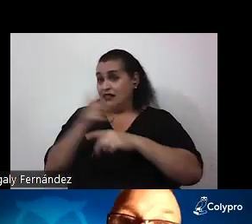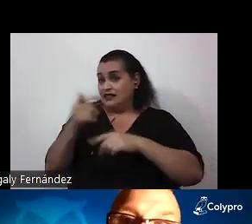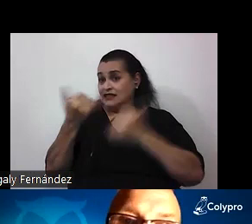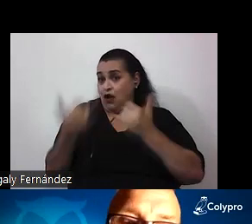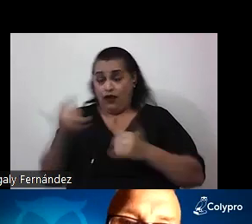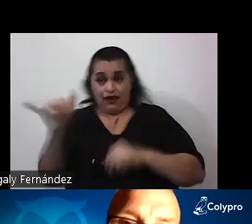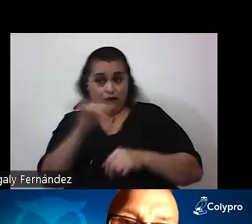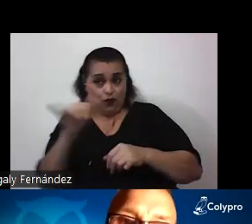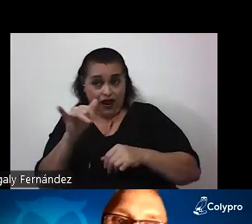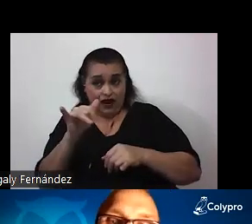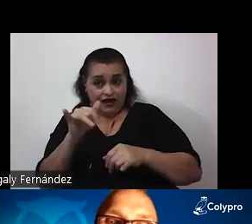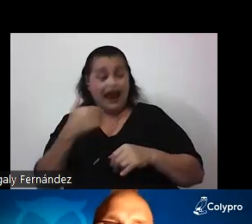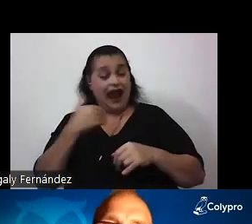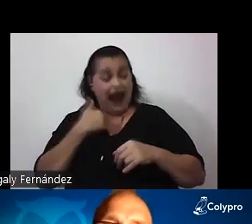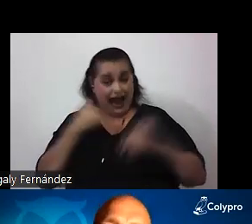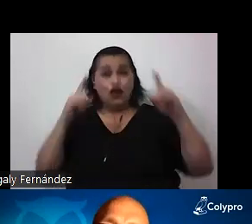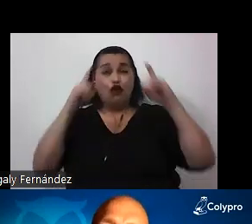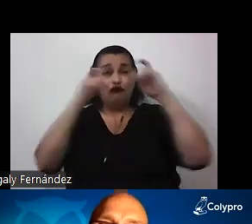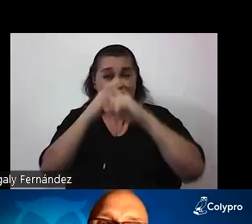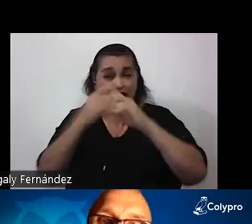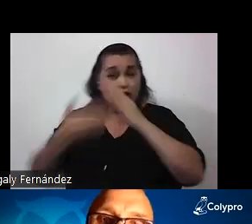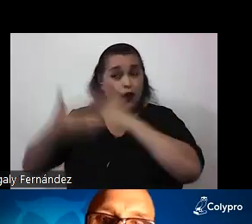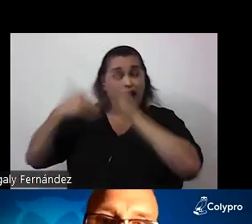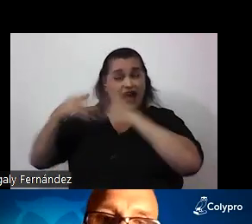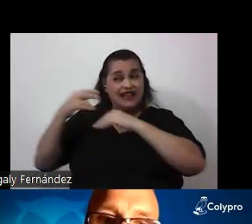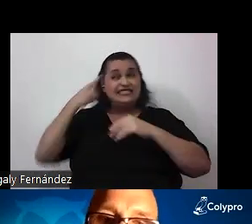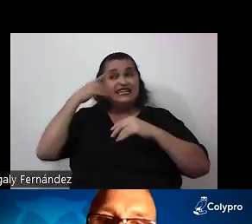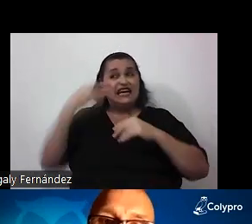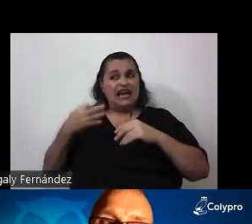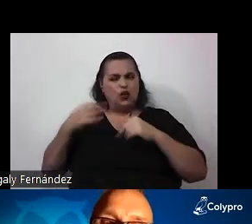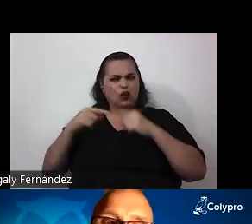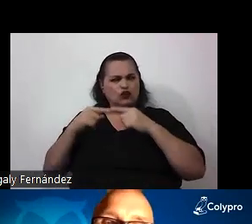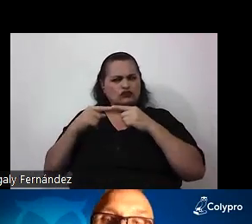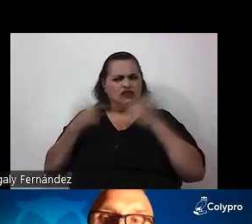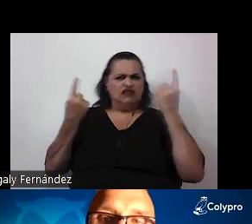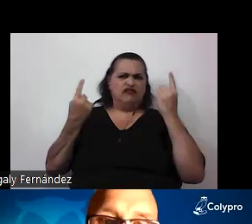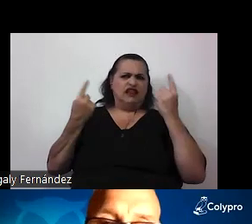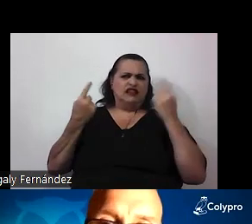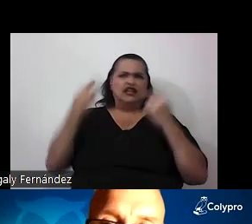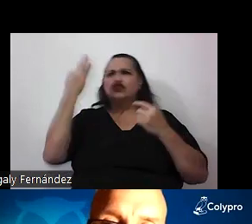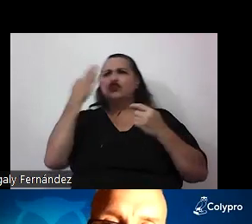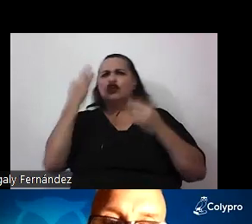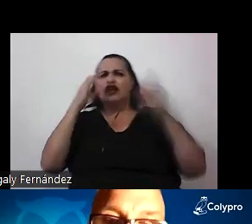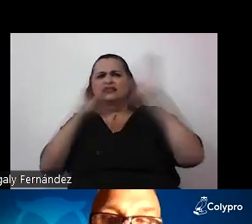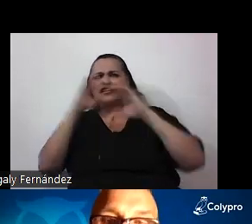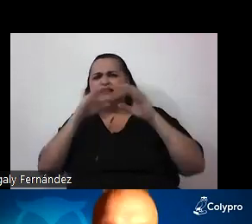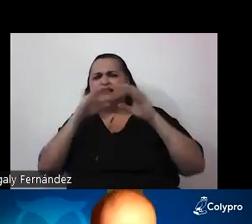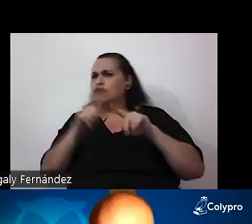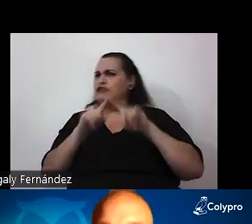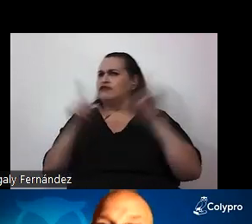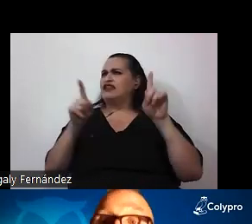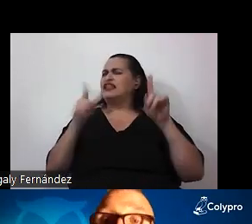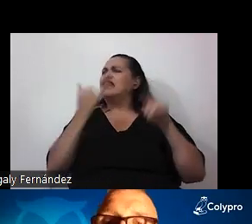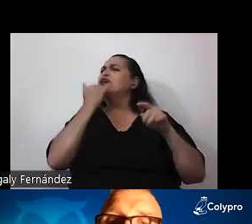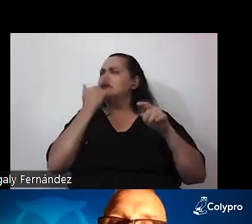donde hay conflicto donde lo que creíamos choca con lo que la teoría científica nos dice ¿qué hacemos? ¿vamos a cambiar de